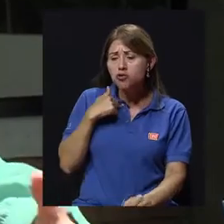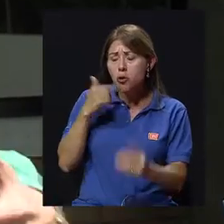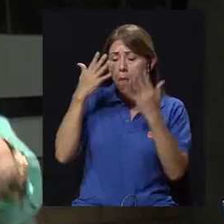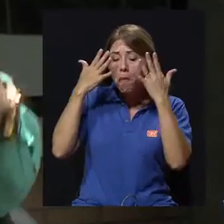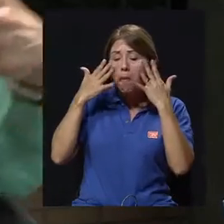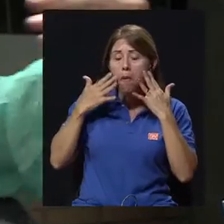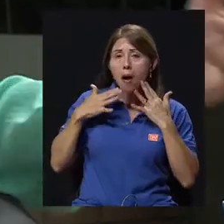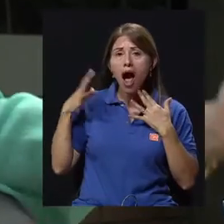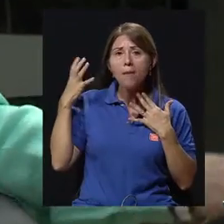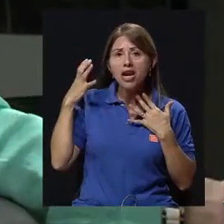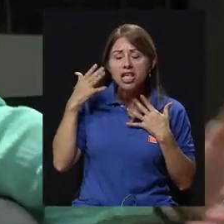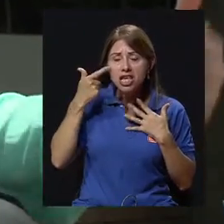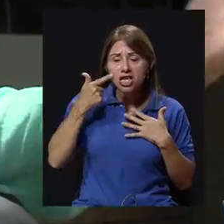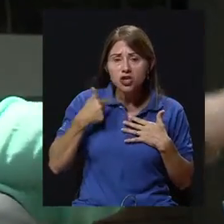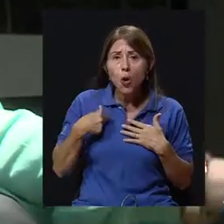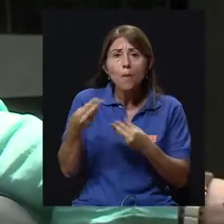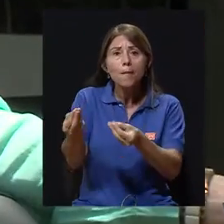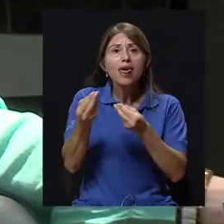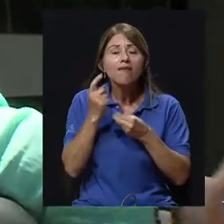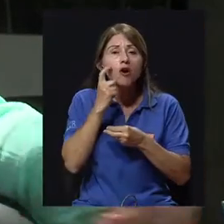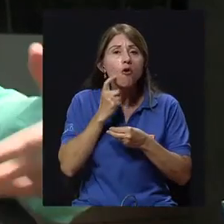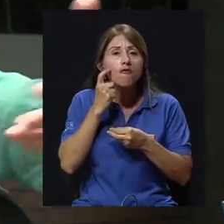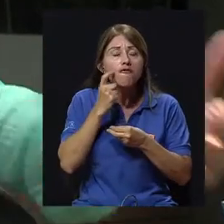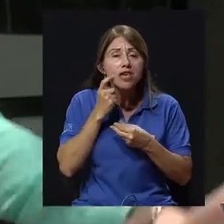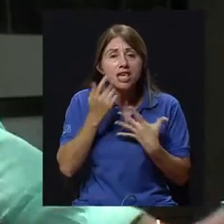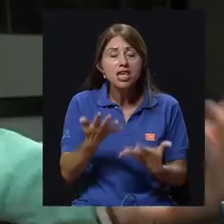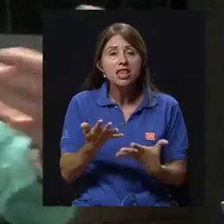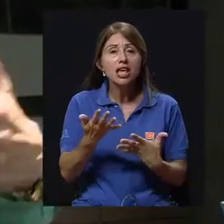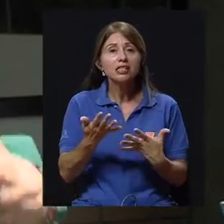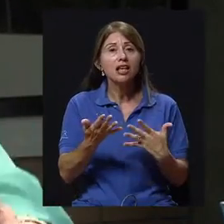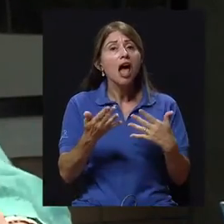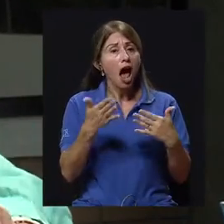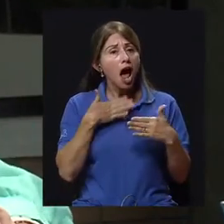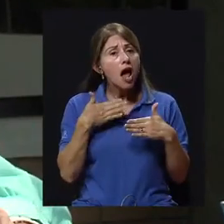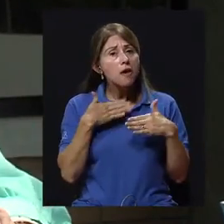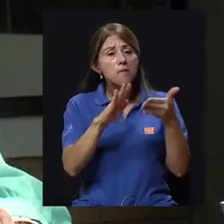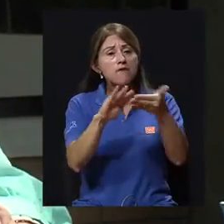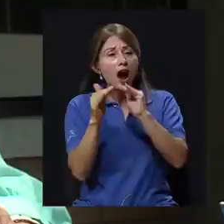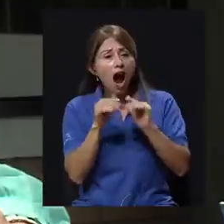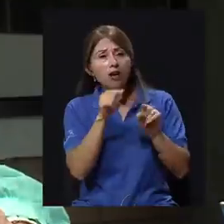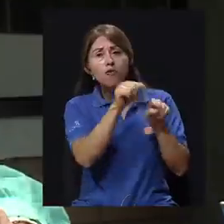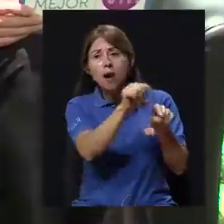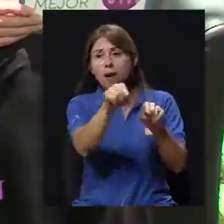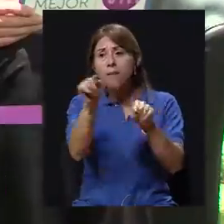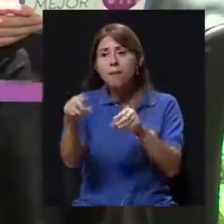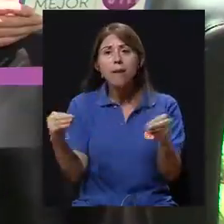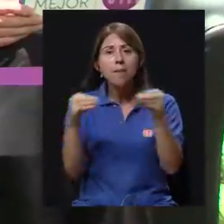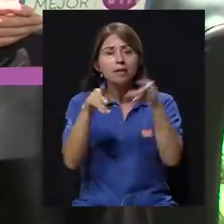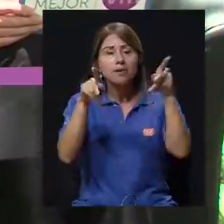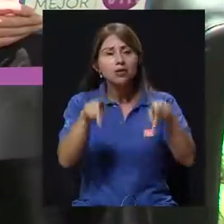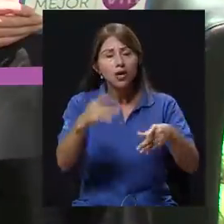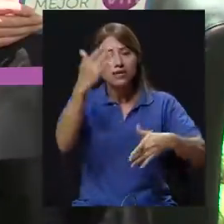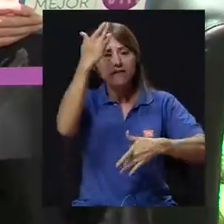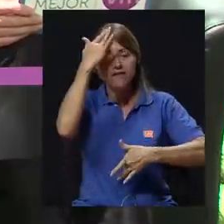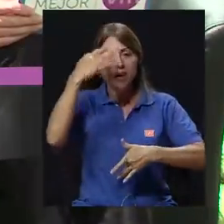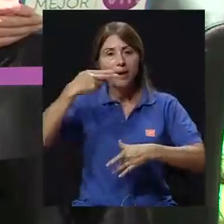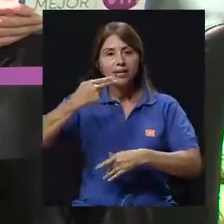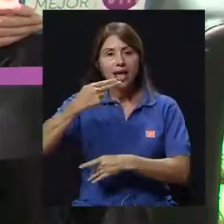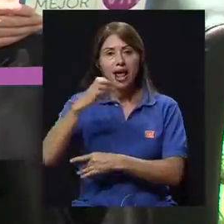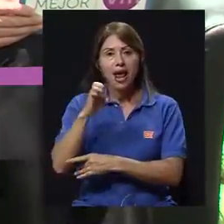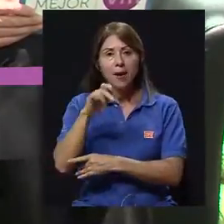etc. Y que resulta que en el barrio donde yo estaba o en la escuela habían otros niños o personas con hepatitis.